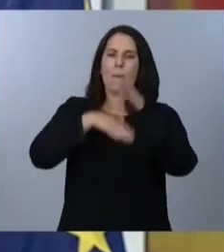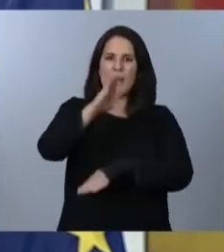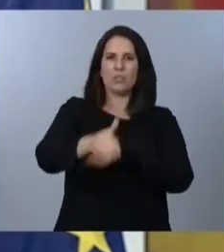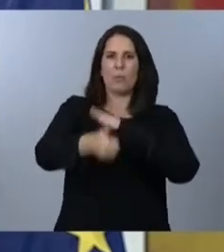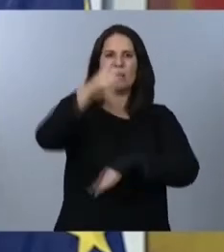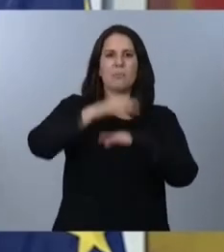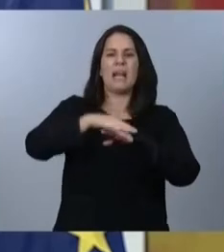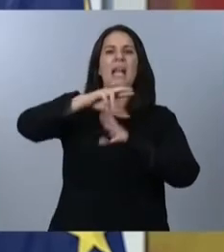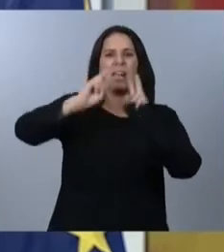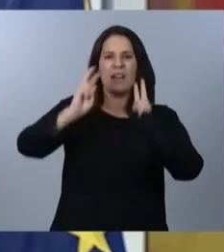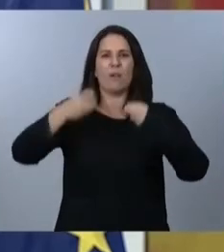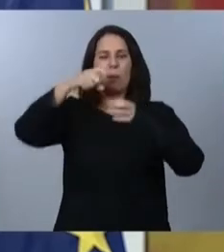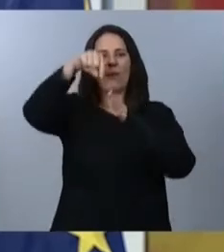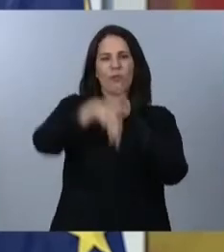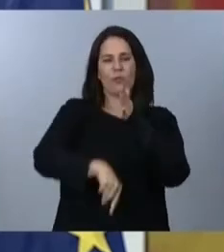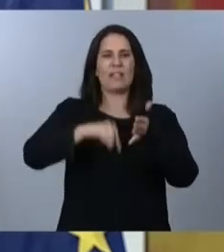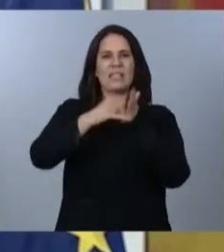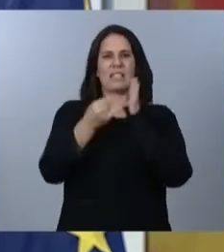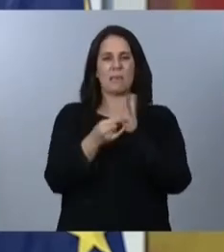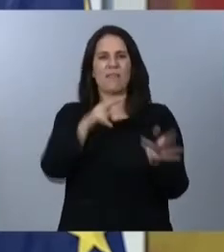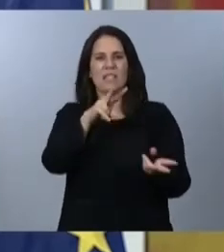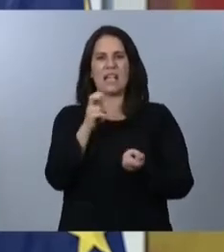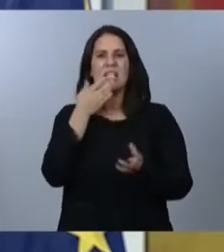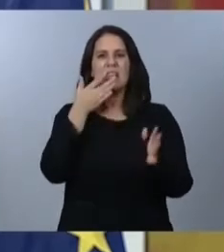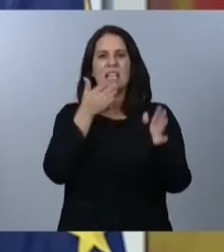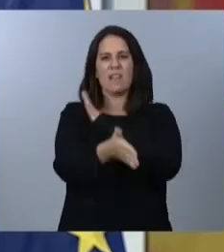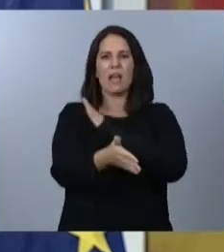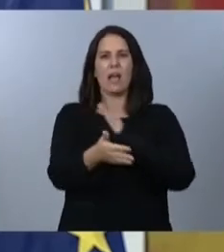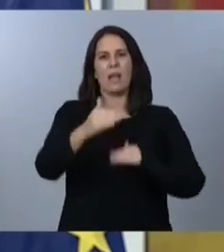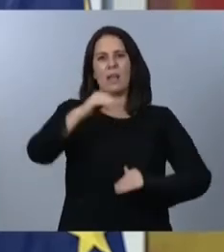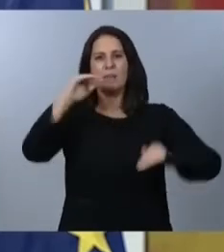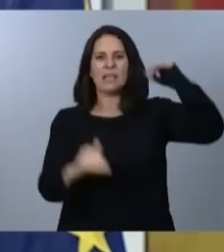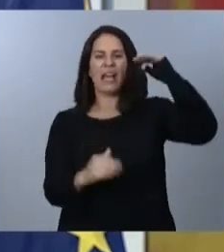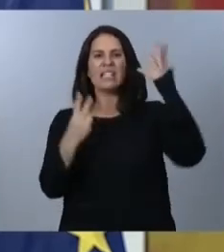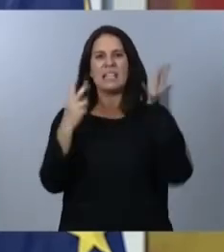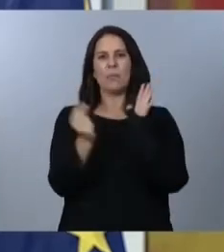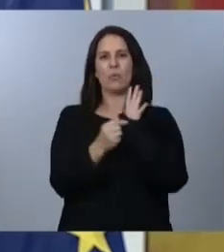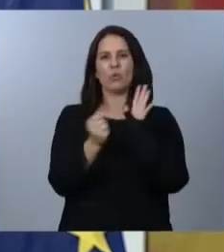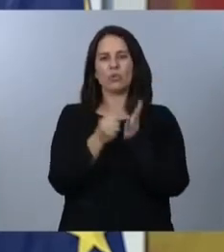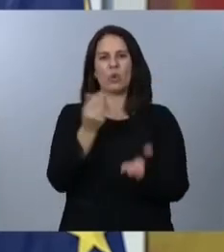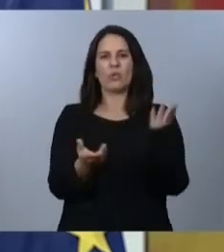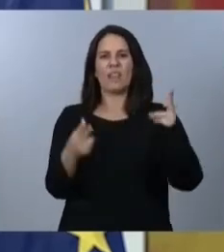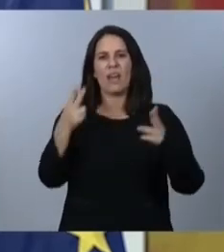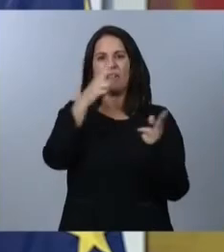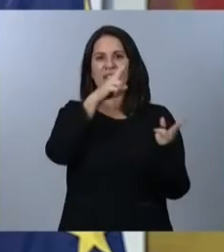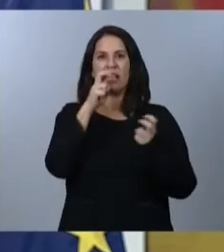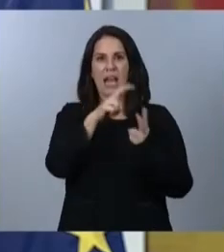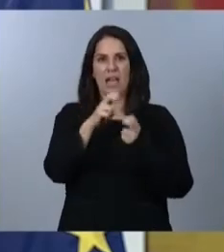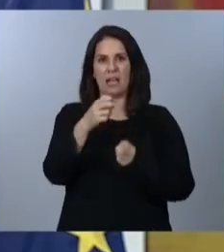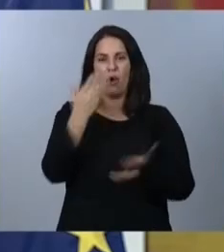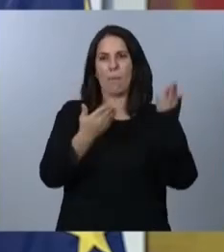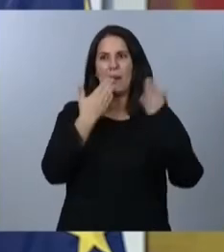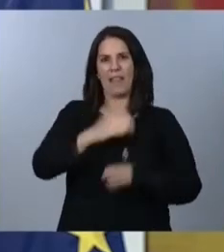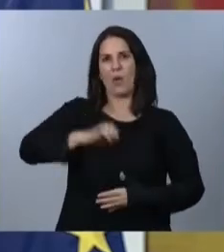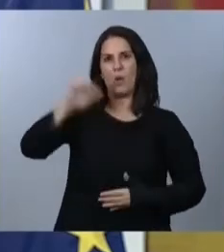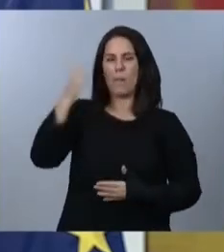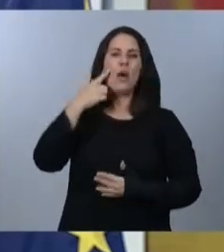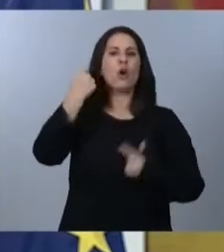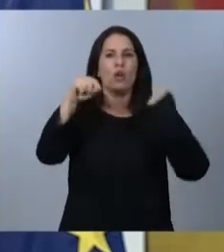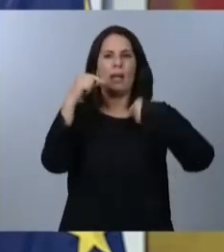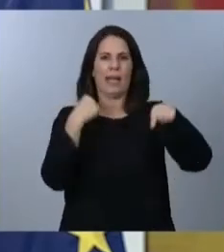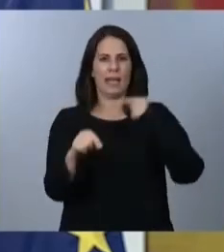sistema fiscal que corrija la desventaja de más de siete puntos en justicia fiscal que arrastramos con respecto a Europa. En este sentido,